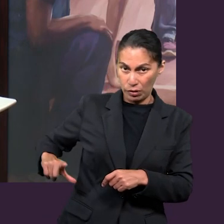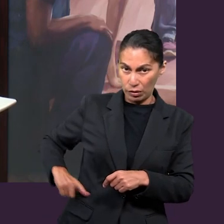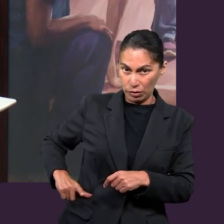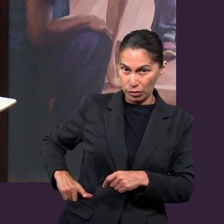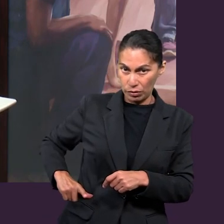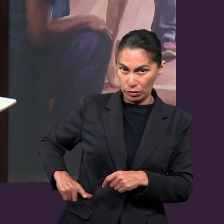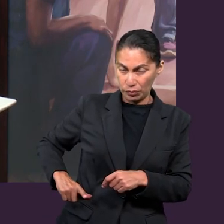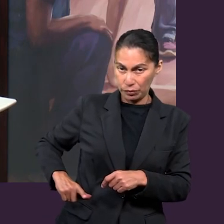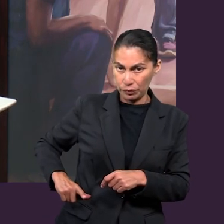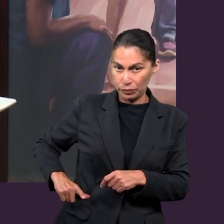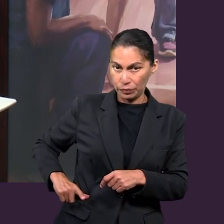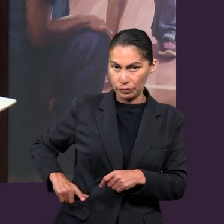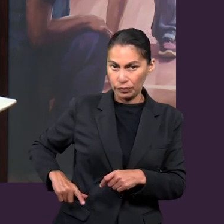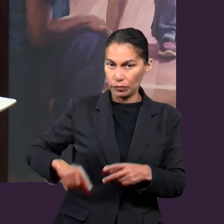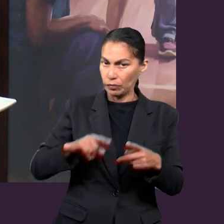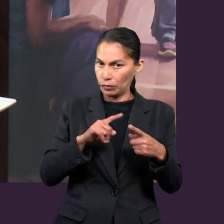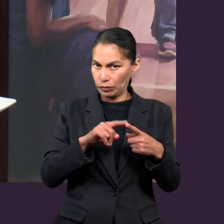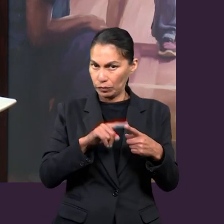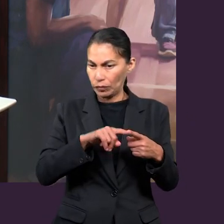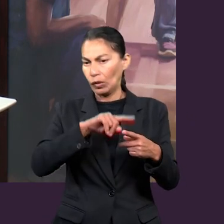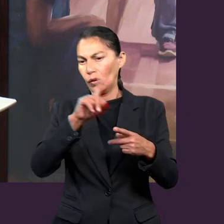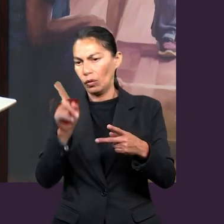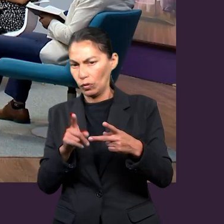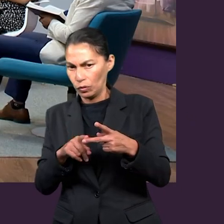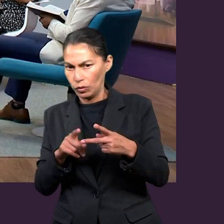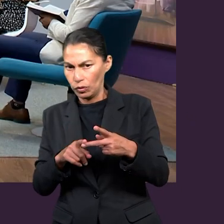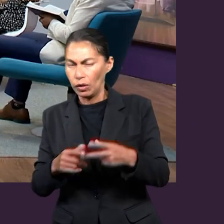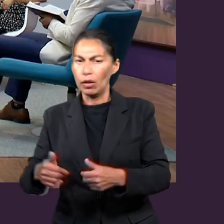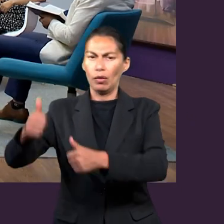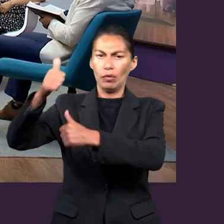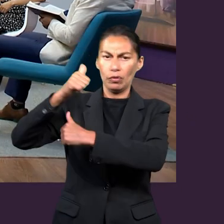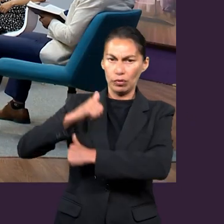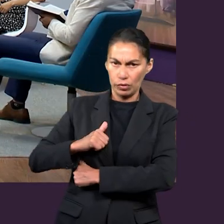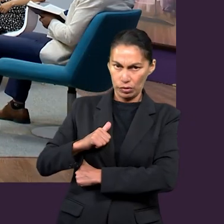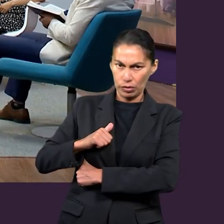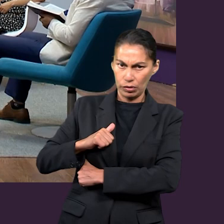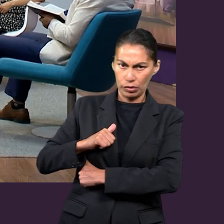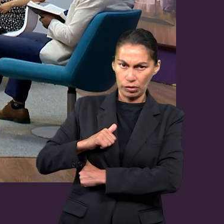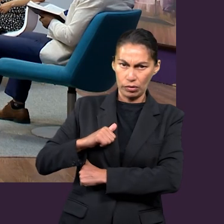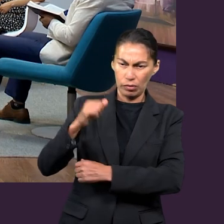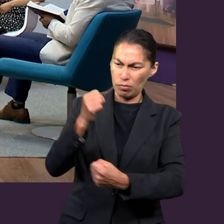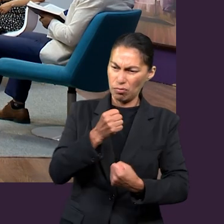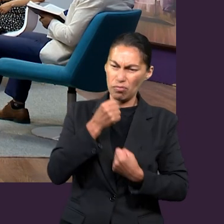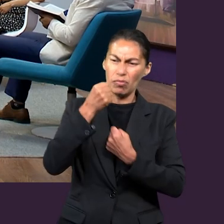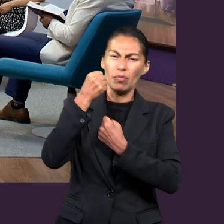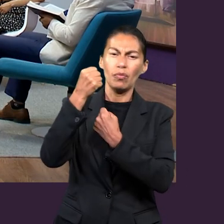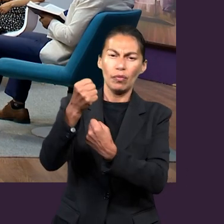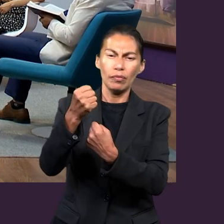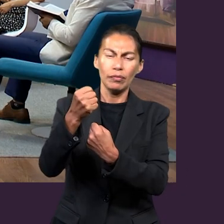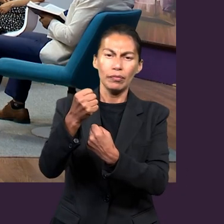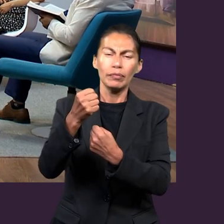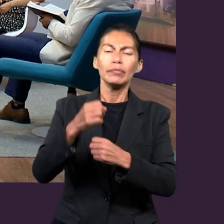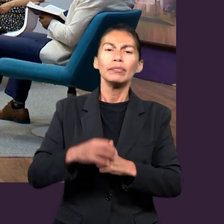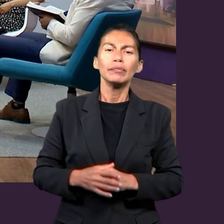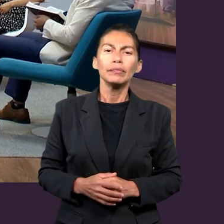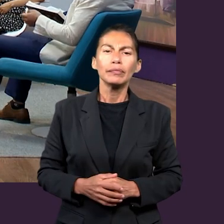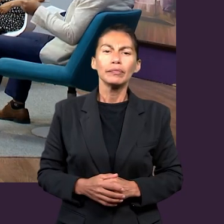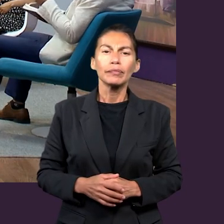gobierno que está. Y luego el segundo es autoridad y potestades, también lo tienen los tres versículos.